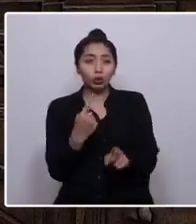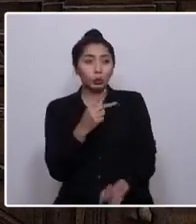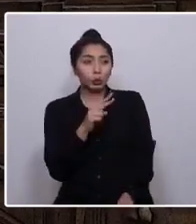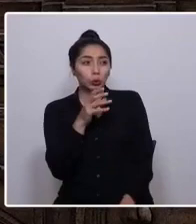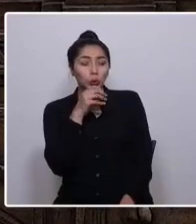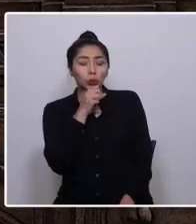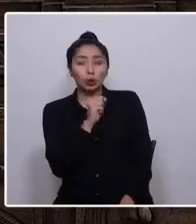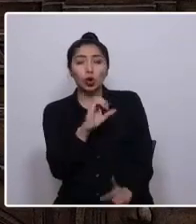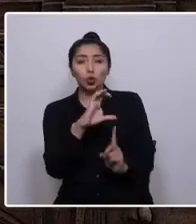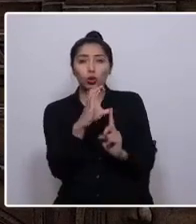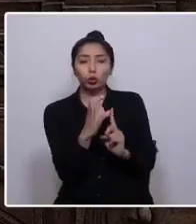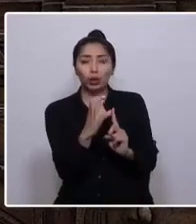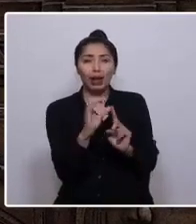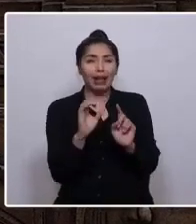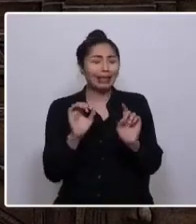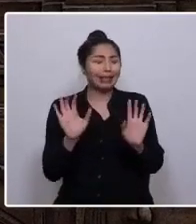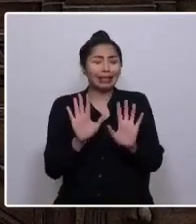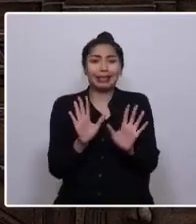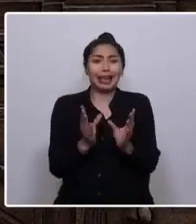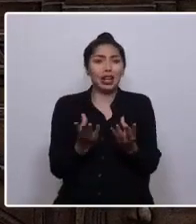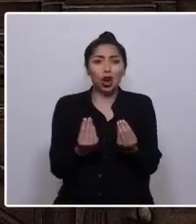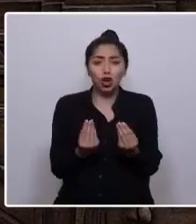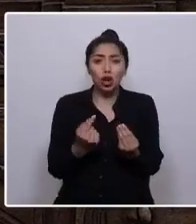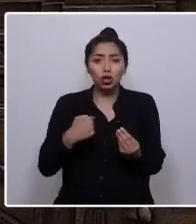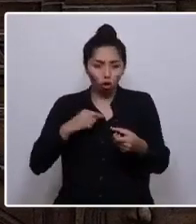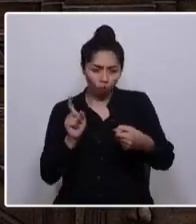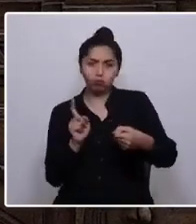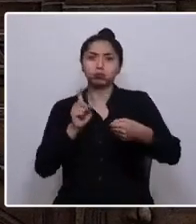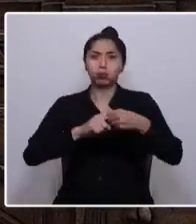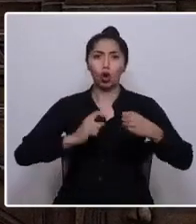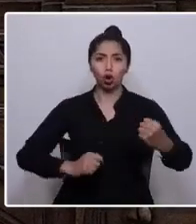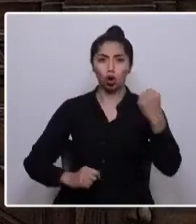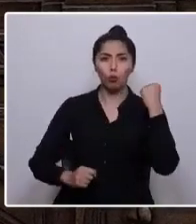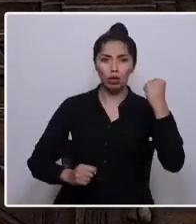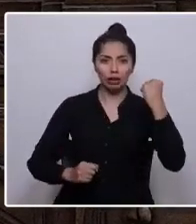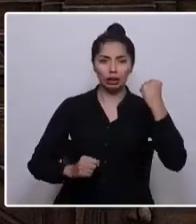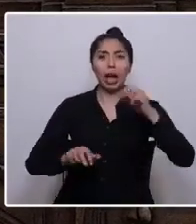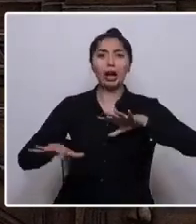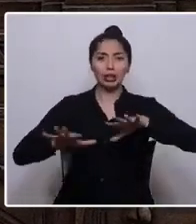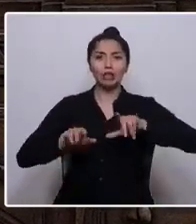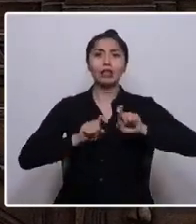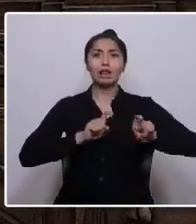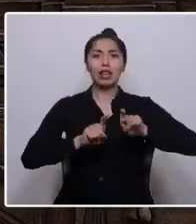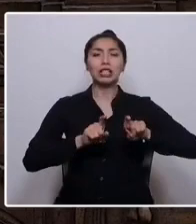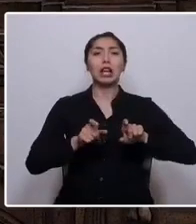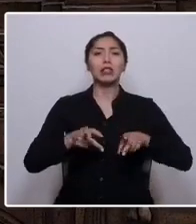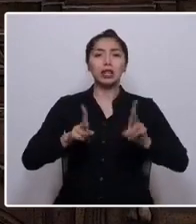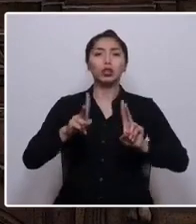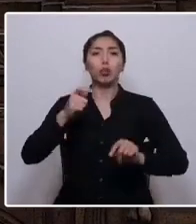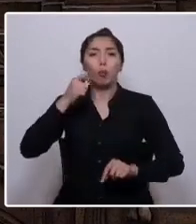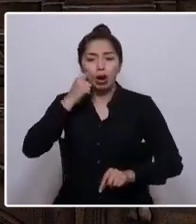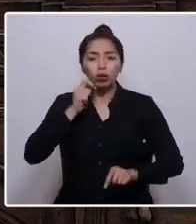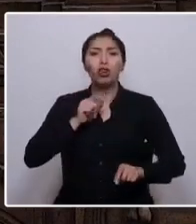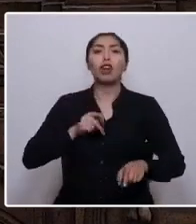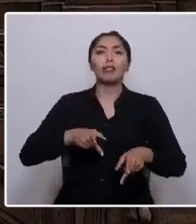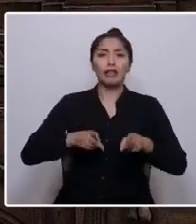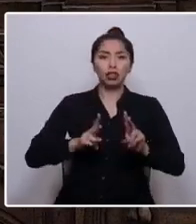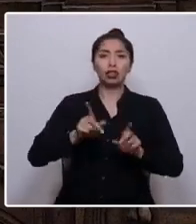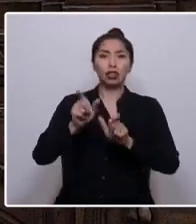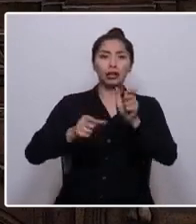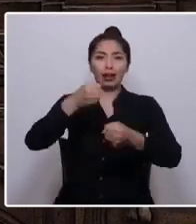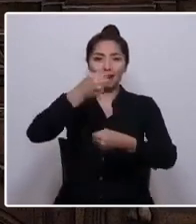me dice militante comunista y activista por la defensa de los derechos humanos y los derechos de las trabajadoras y los trabajadores.